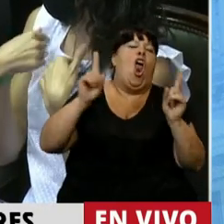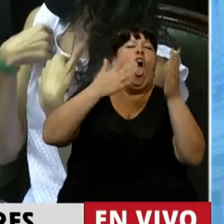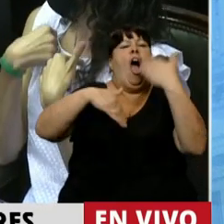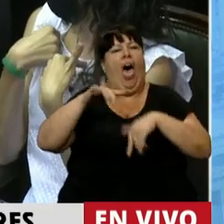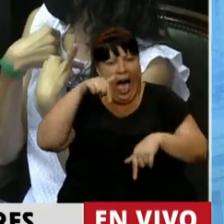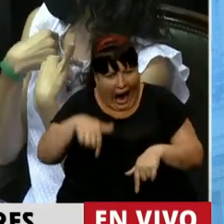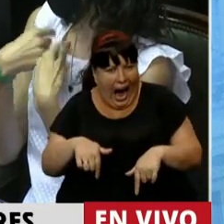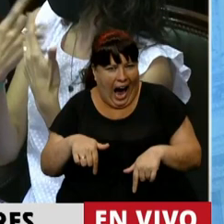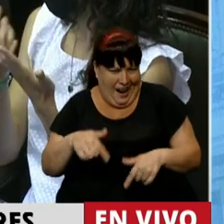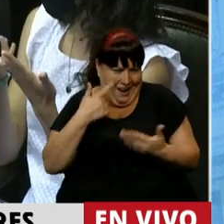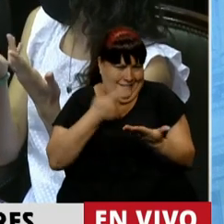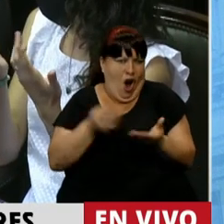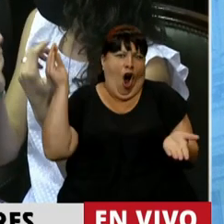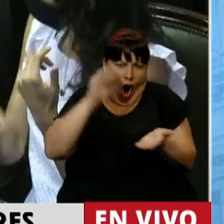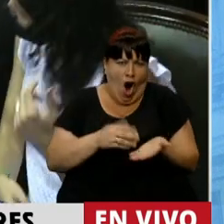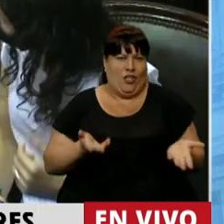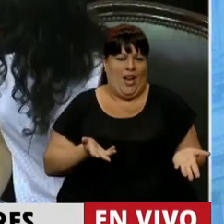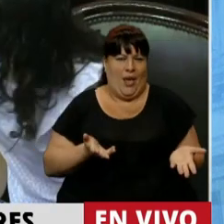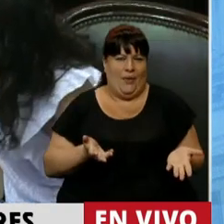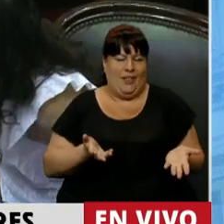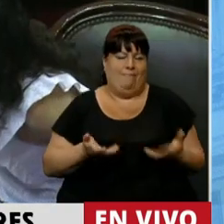pasar y ahora lo vemos nuevamente.